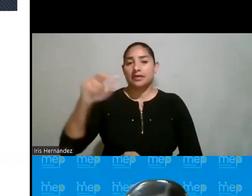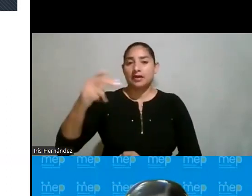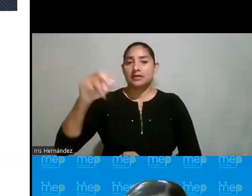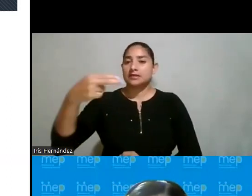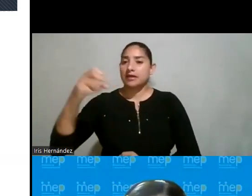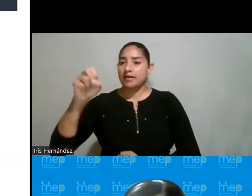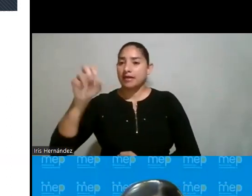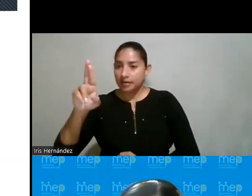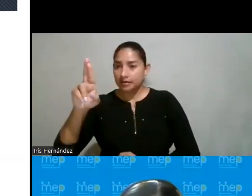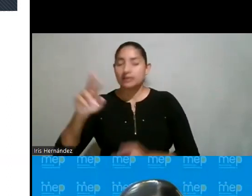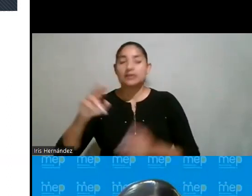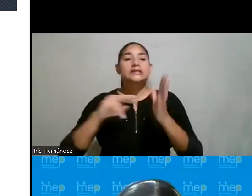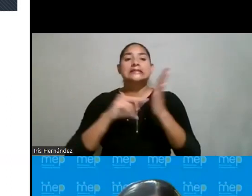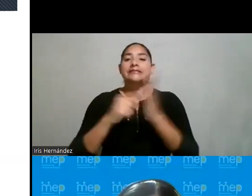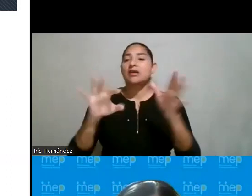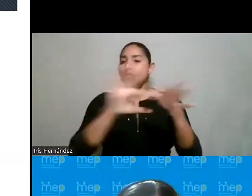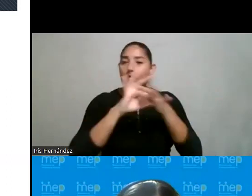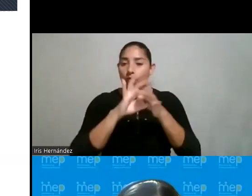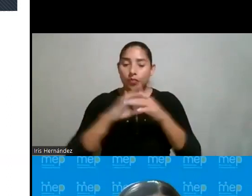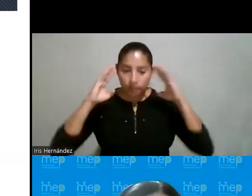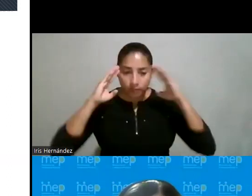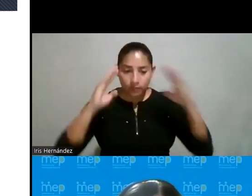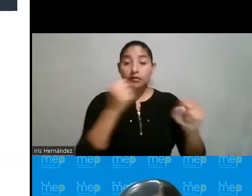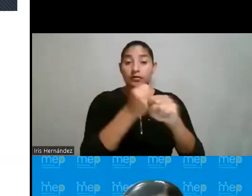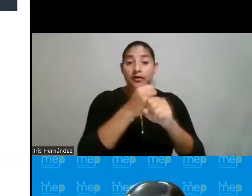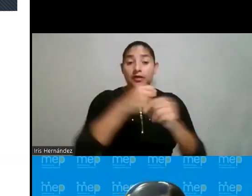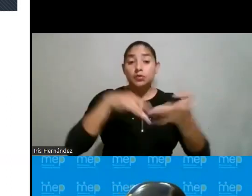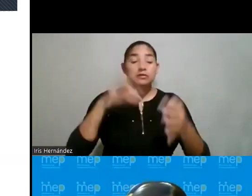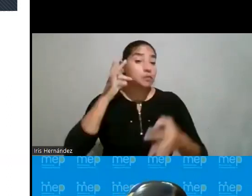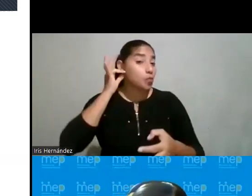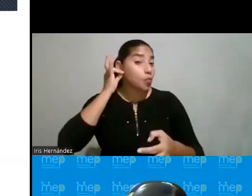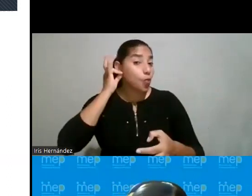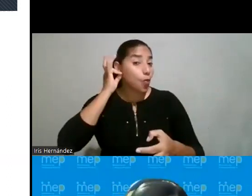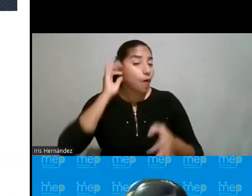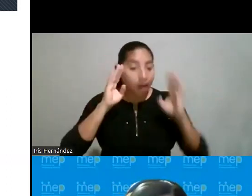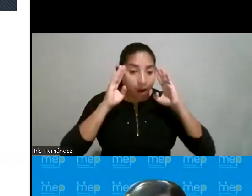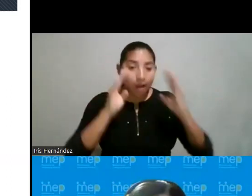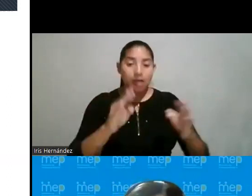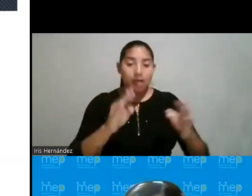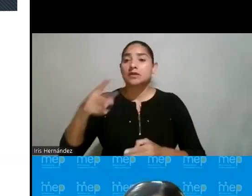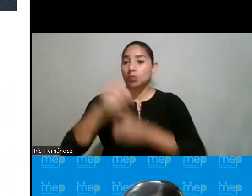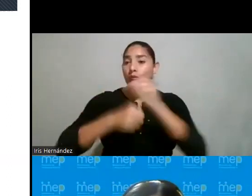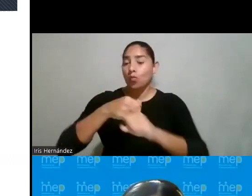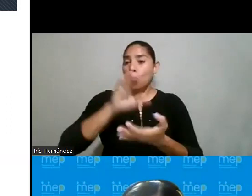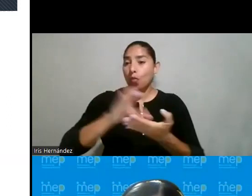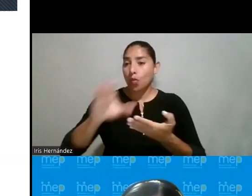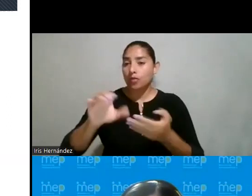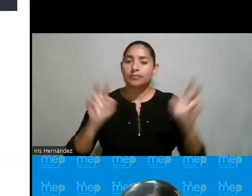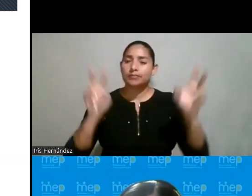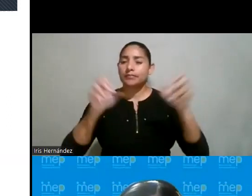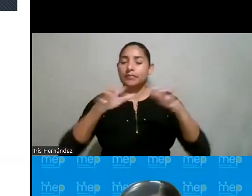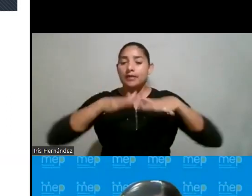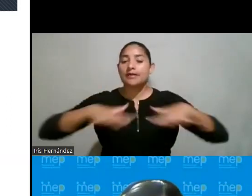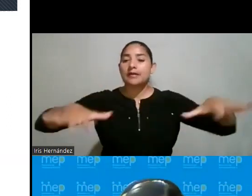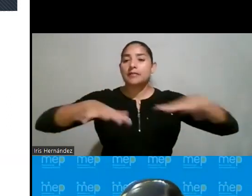vinculada directamente hacia trabajar con estudiantes mujeres, en este caso fue con secundaria, acerca de espacios